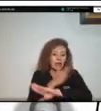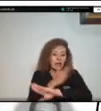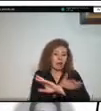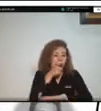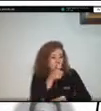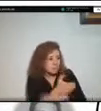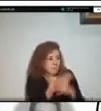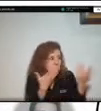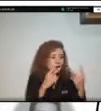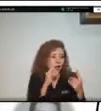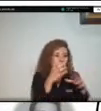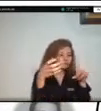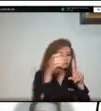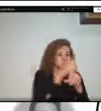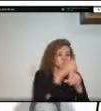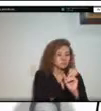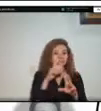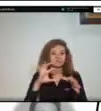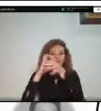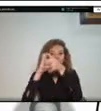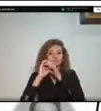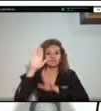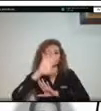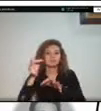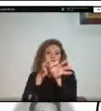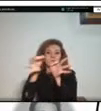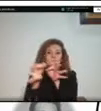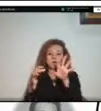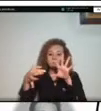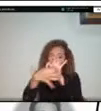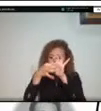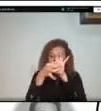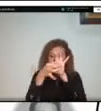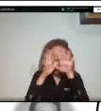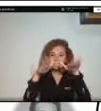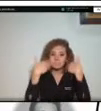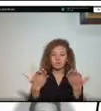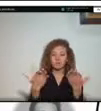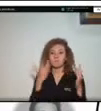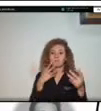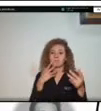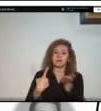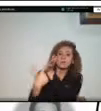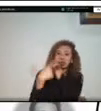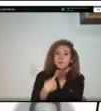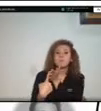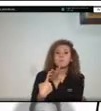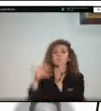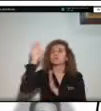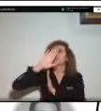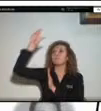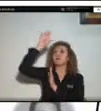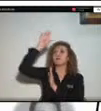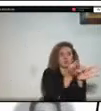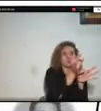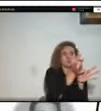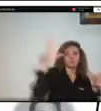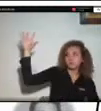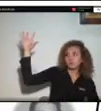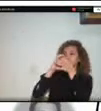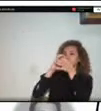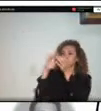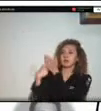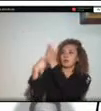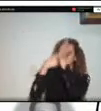departamento con el municipio ese diálogo que tiene que haber permanente entre el departamento y los municipios y la posibilidad de